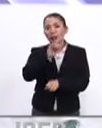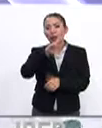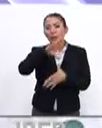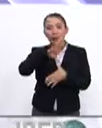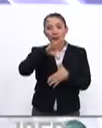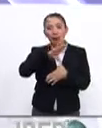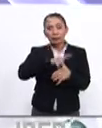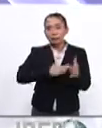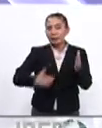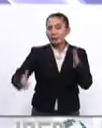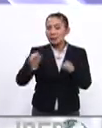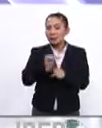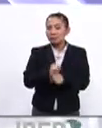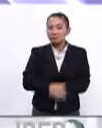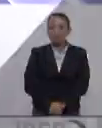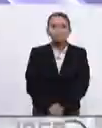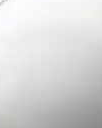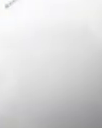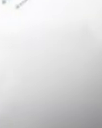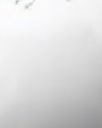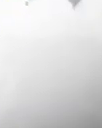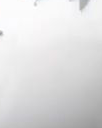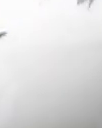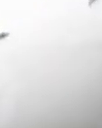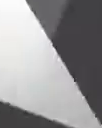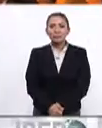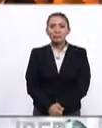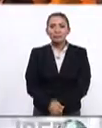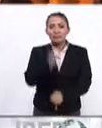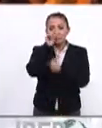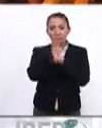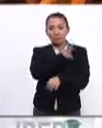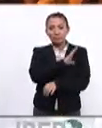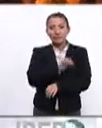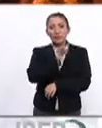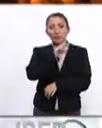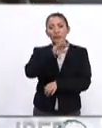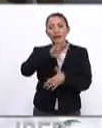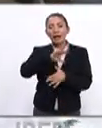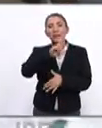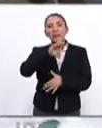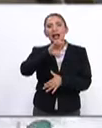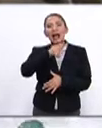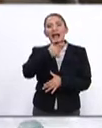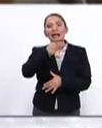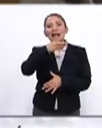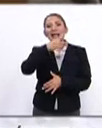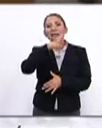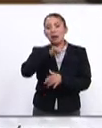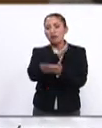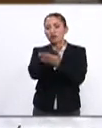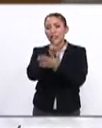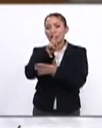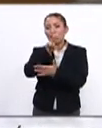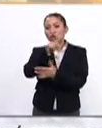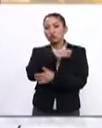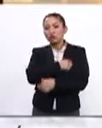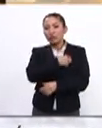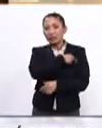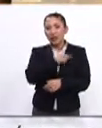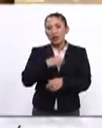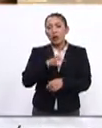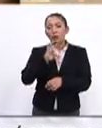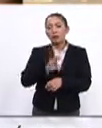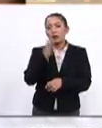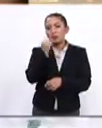Iberoamericana a lo largo de esta semana la Secretaría General Iberoamericana Rebeca Greenspan se encuentra en Davos Suiza en el marco